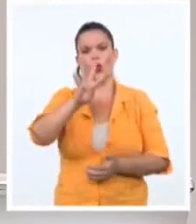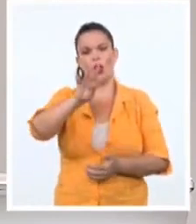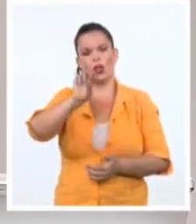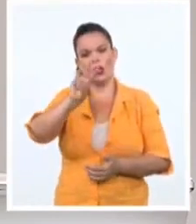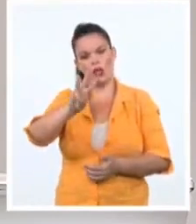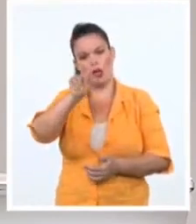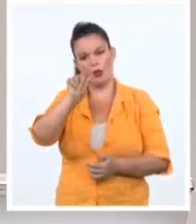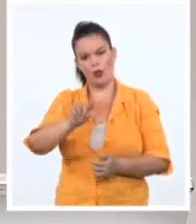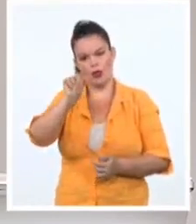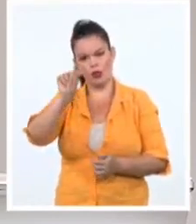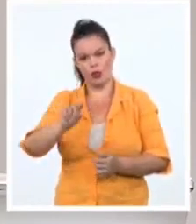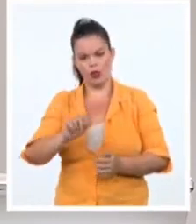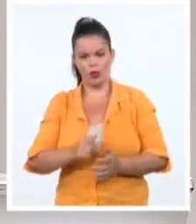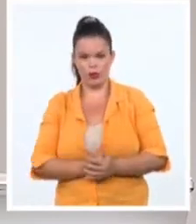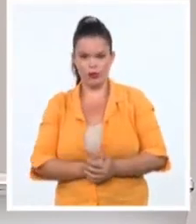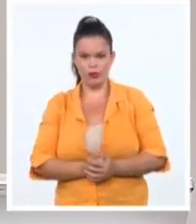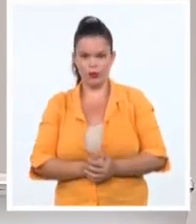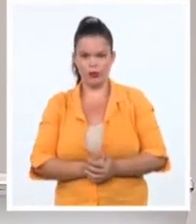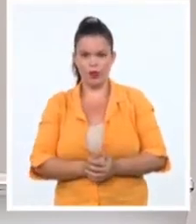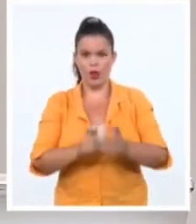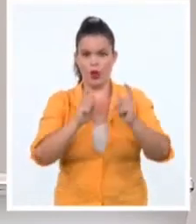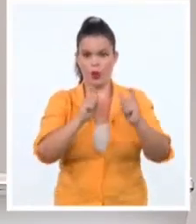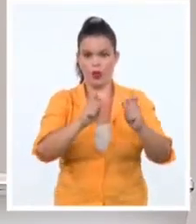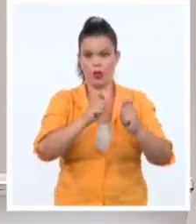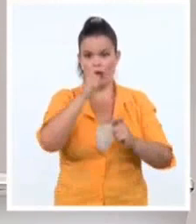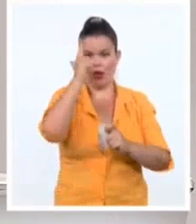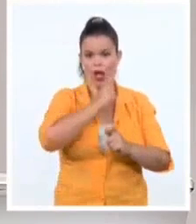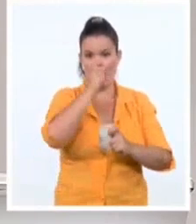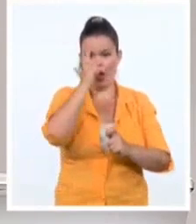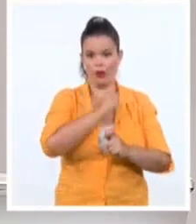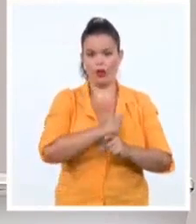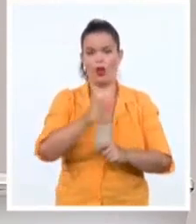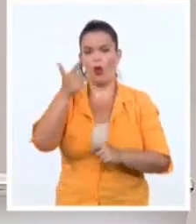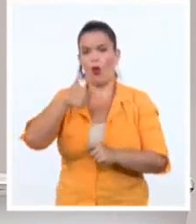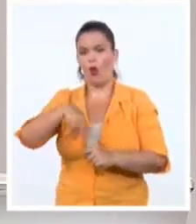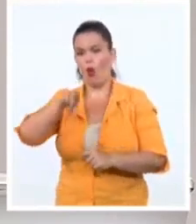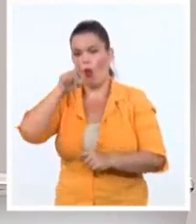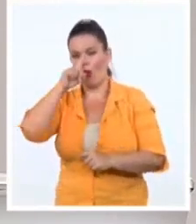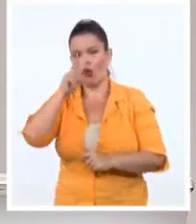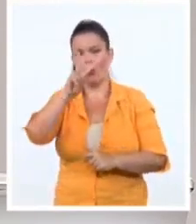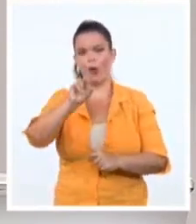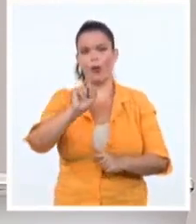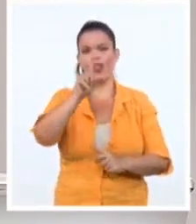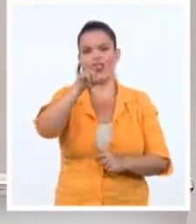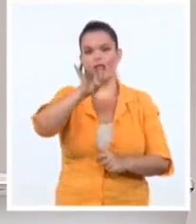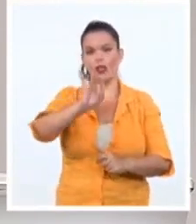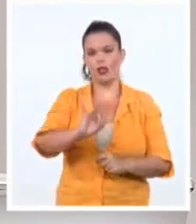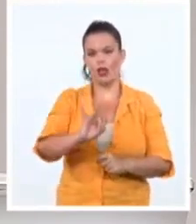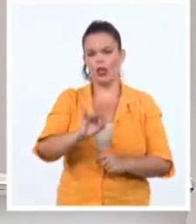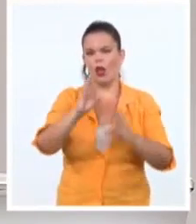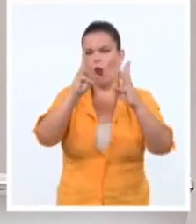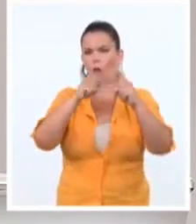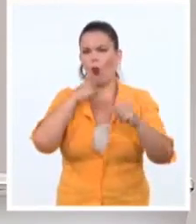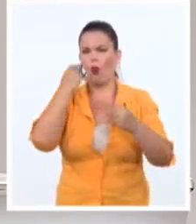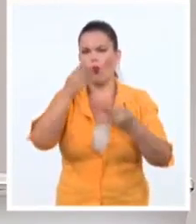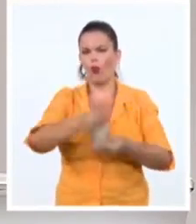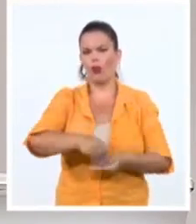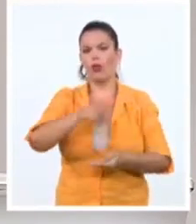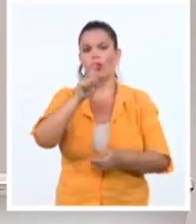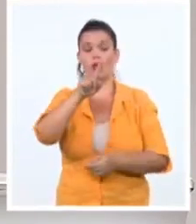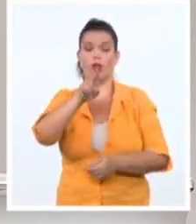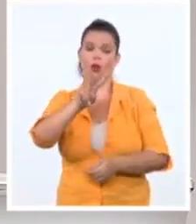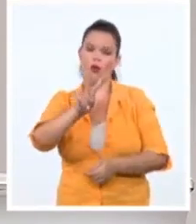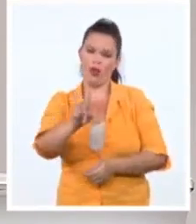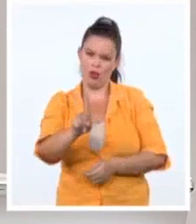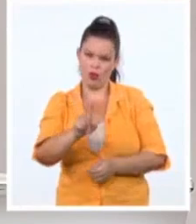En las protestas de abril a junio del 2017, el Ministerio Público registró 121 personas